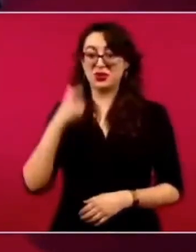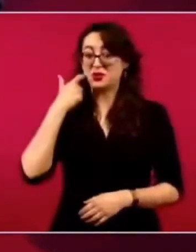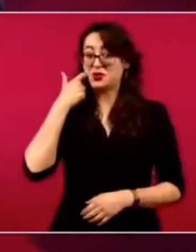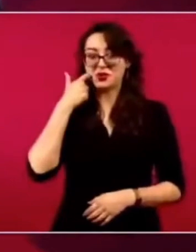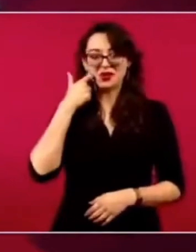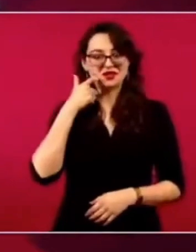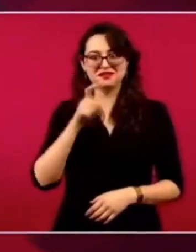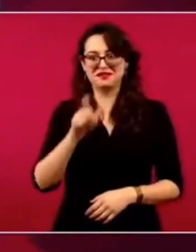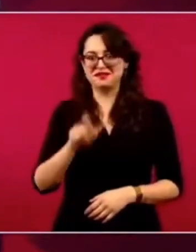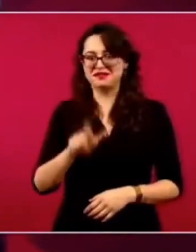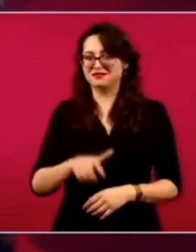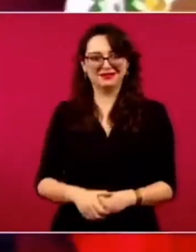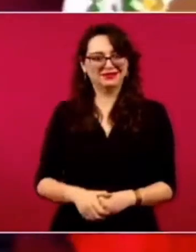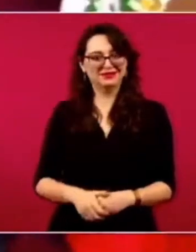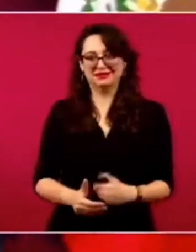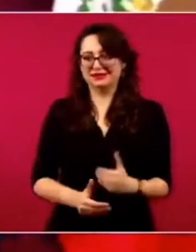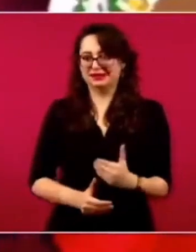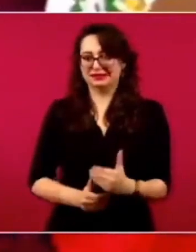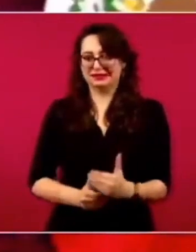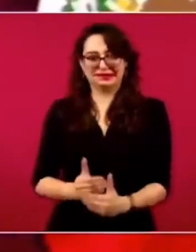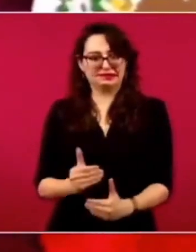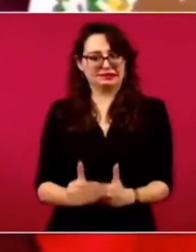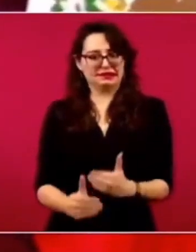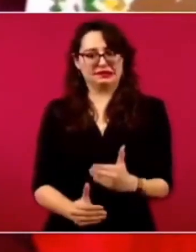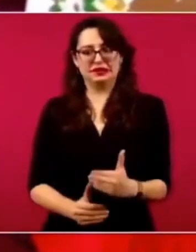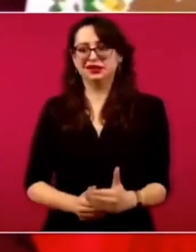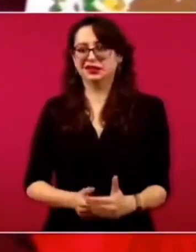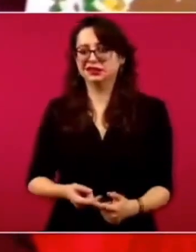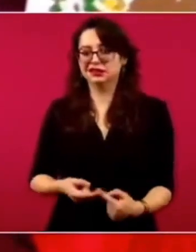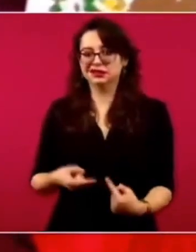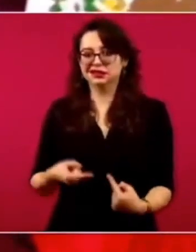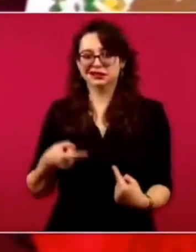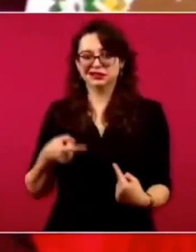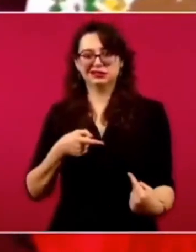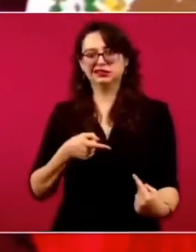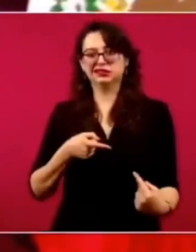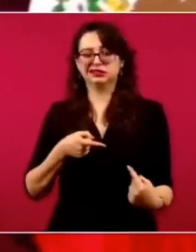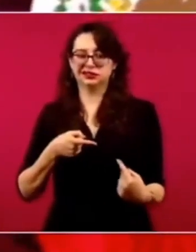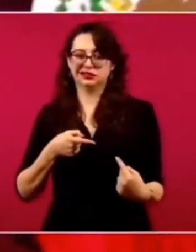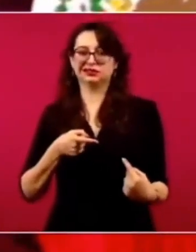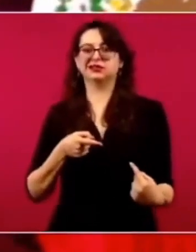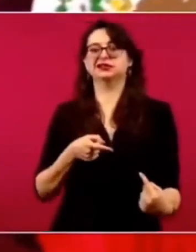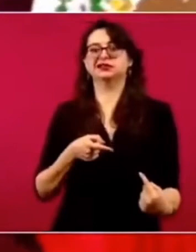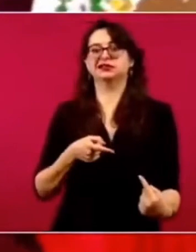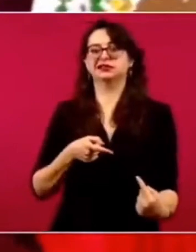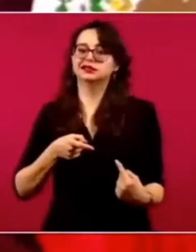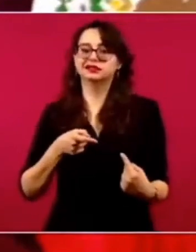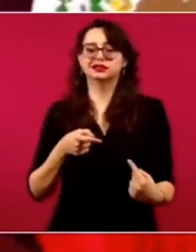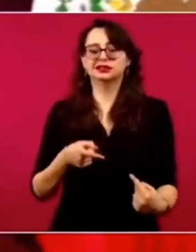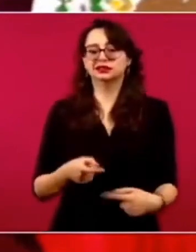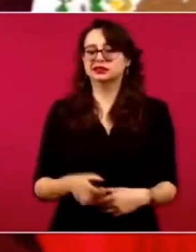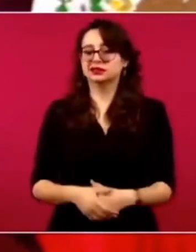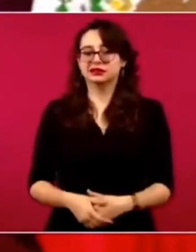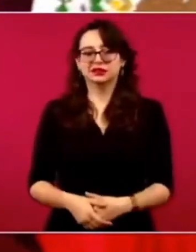comprometido con la justicia